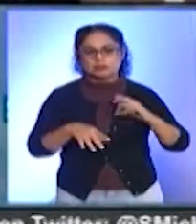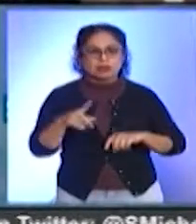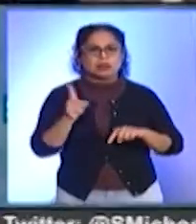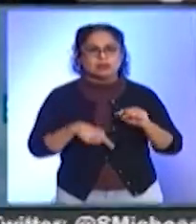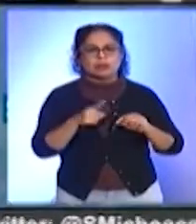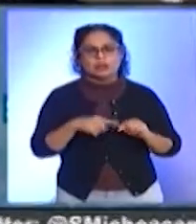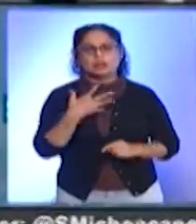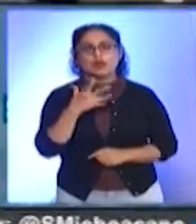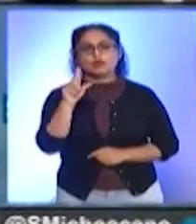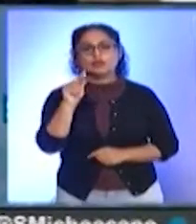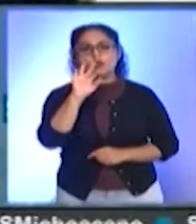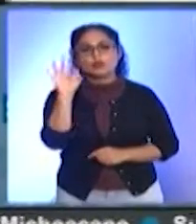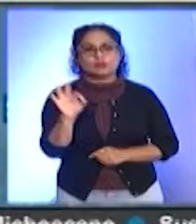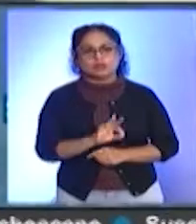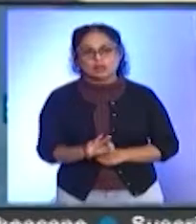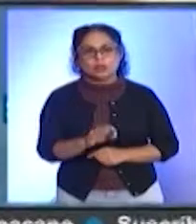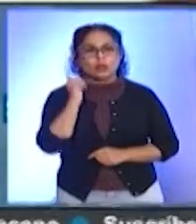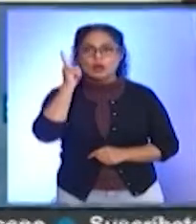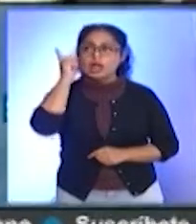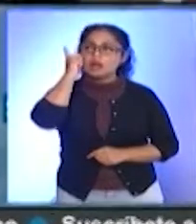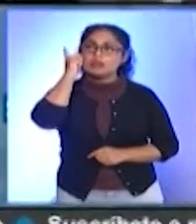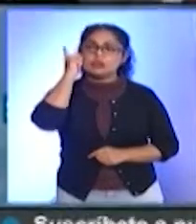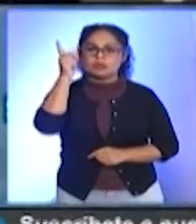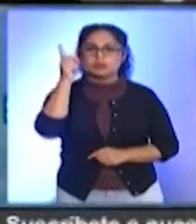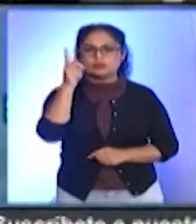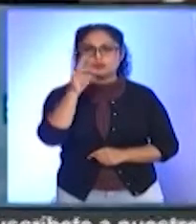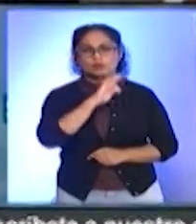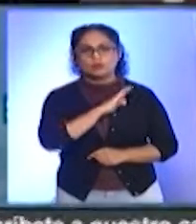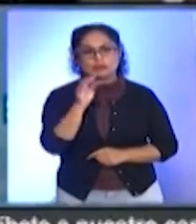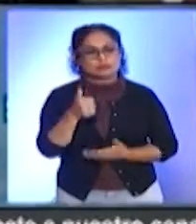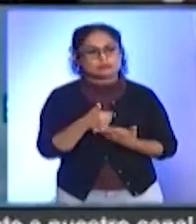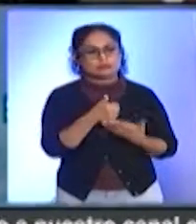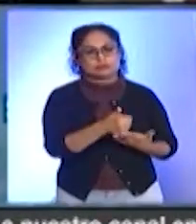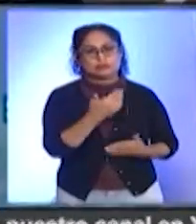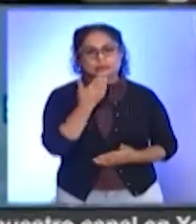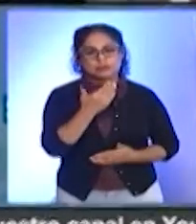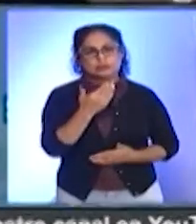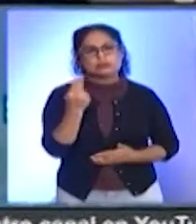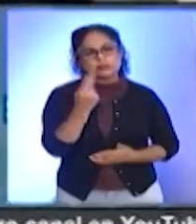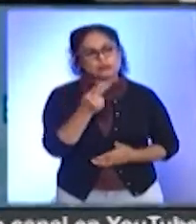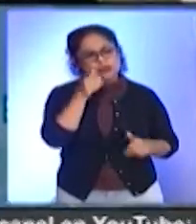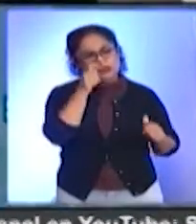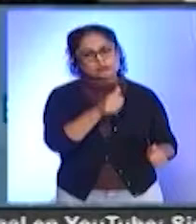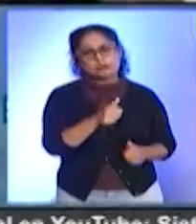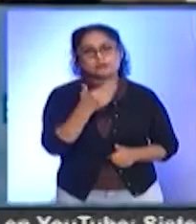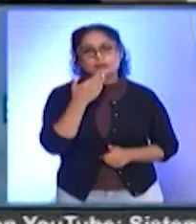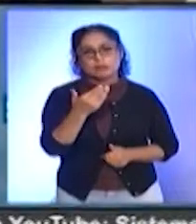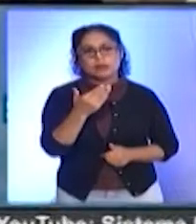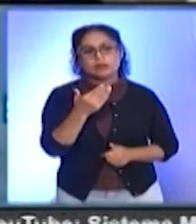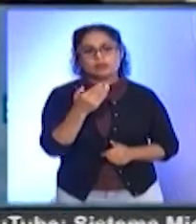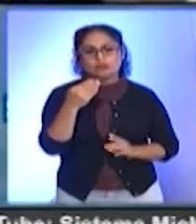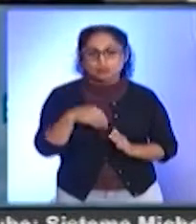recuperación. Esperemos en Dios que muy pronto, les digo, pueda estar. Sin embargo, hay que estar atentos, porque podría haber una